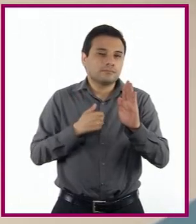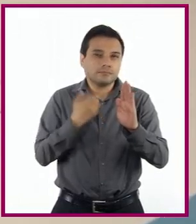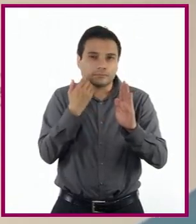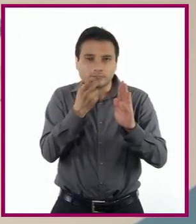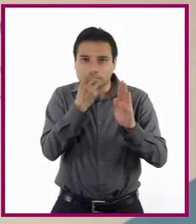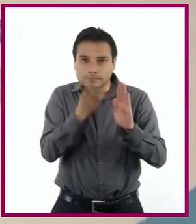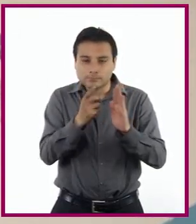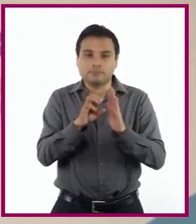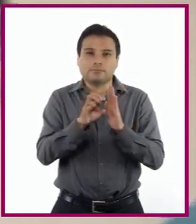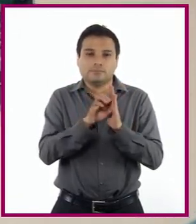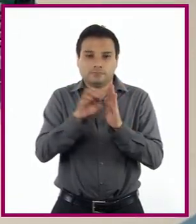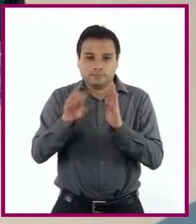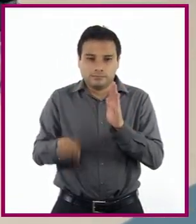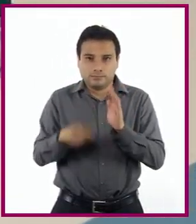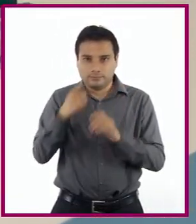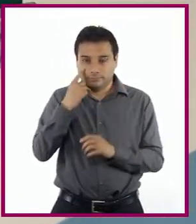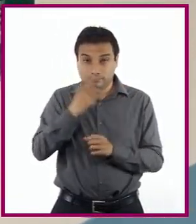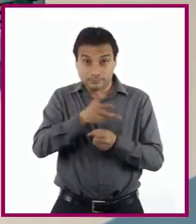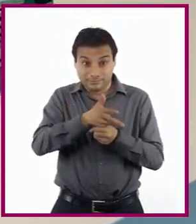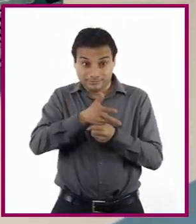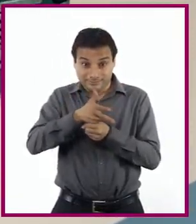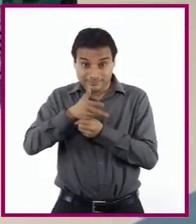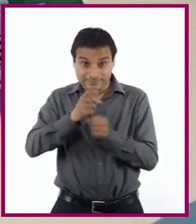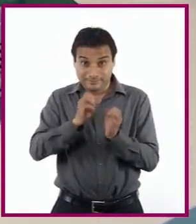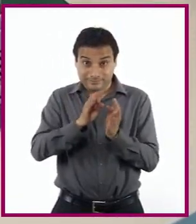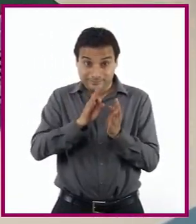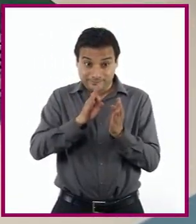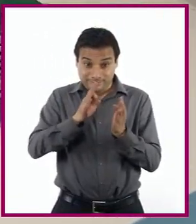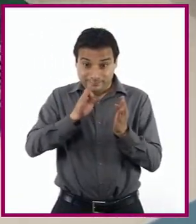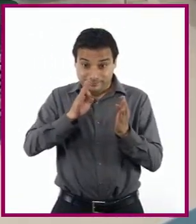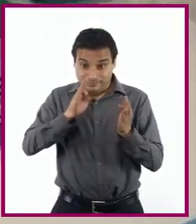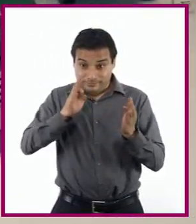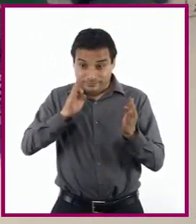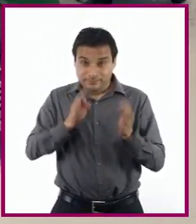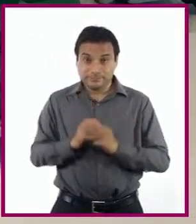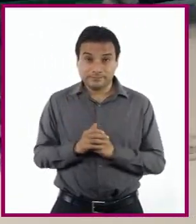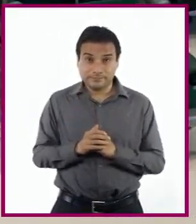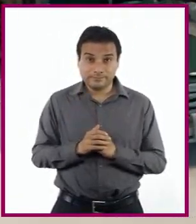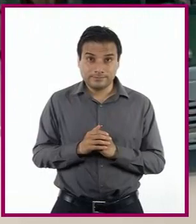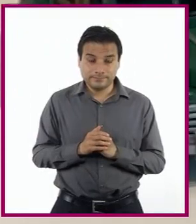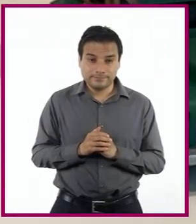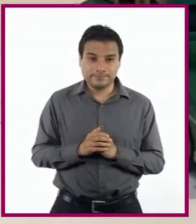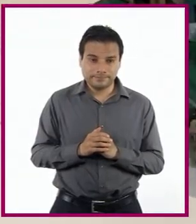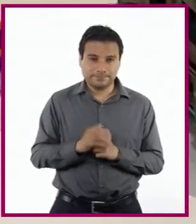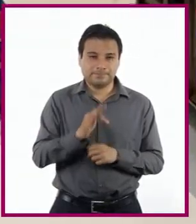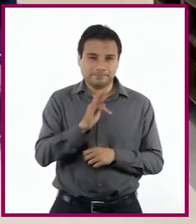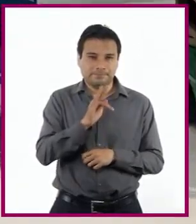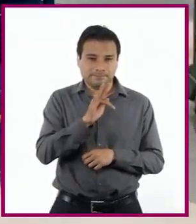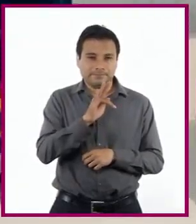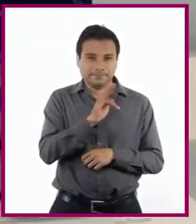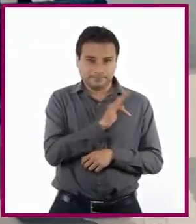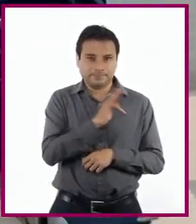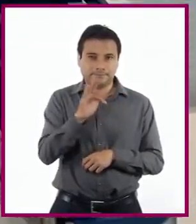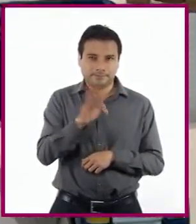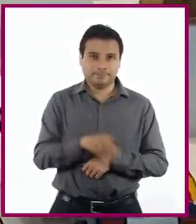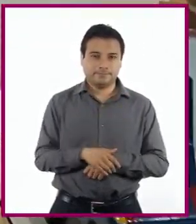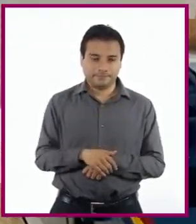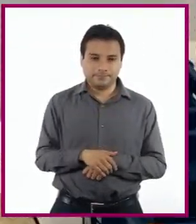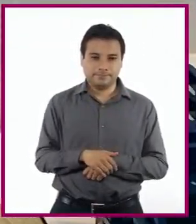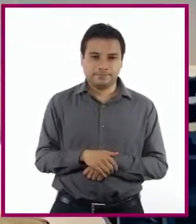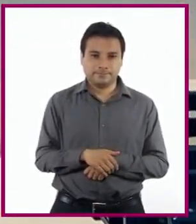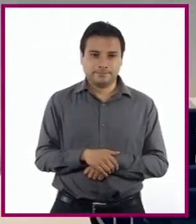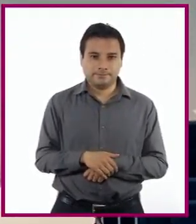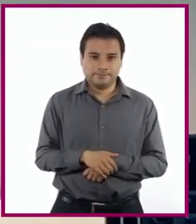hago hacia atrás Mi cámara Voy a poder hacer una toma Con elementos